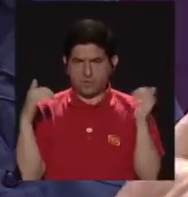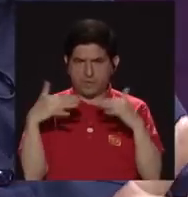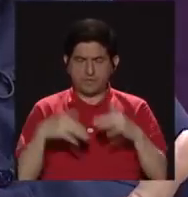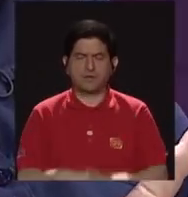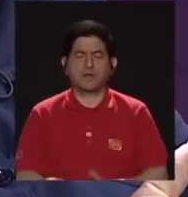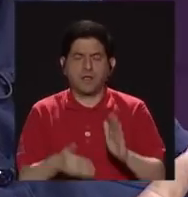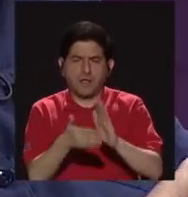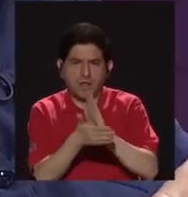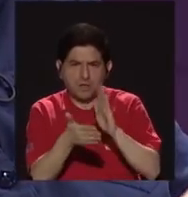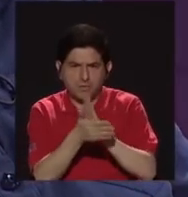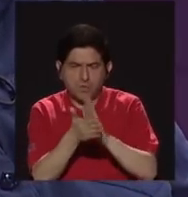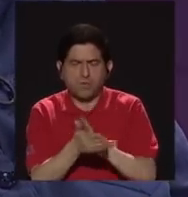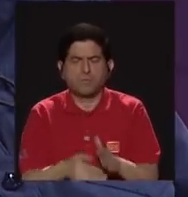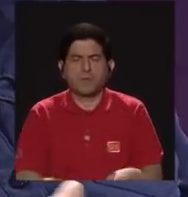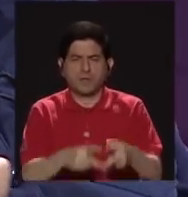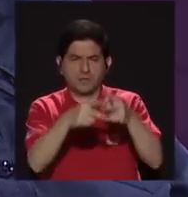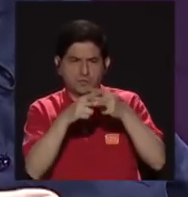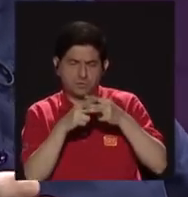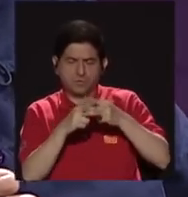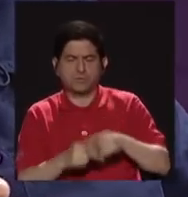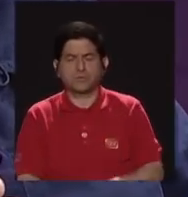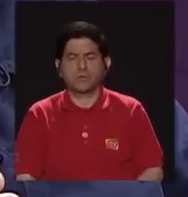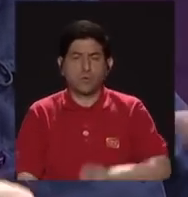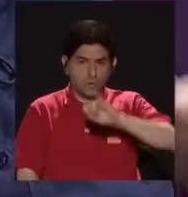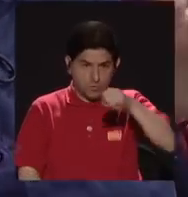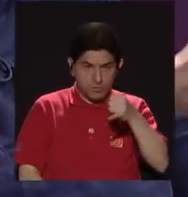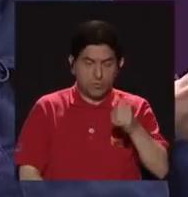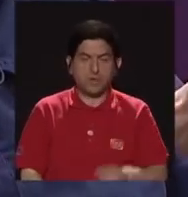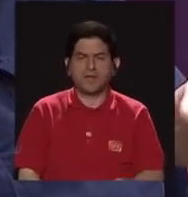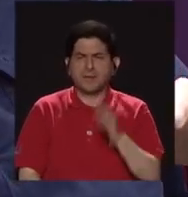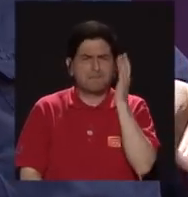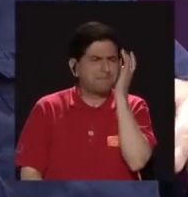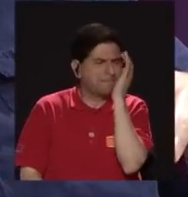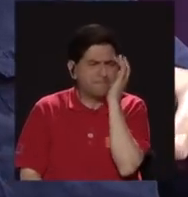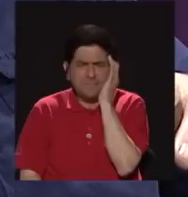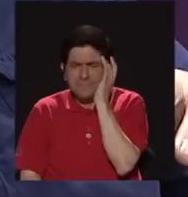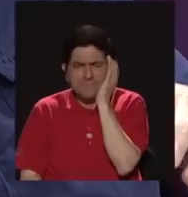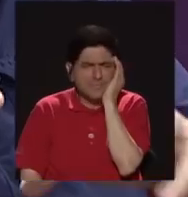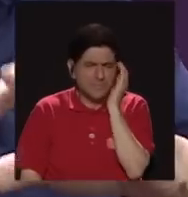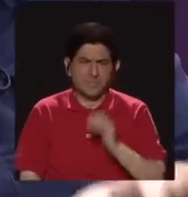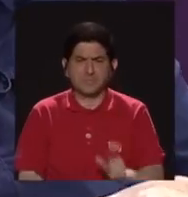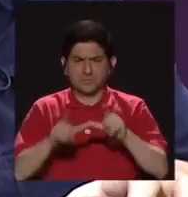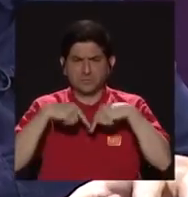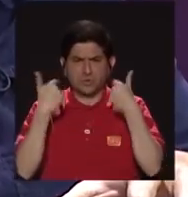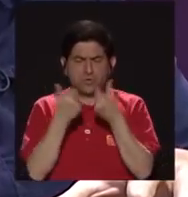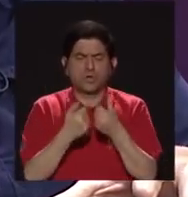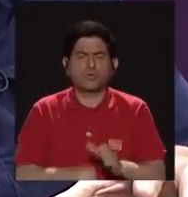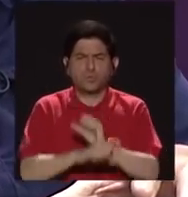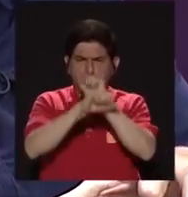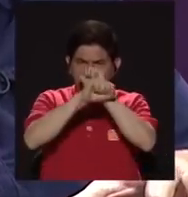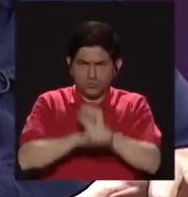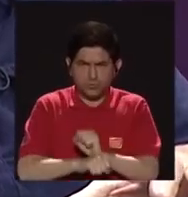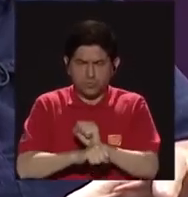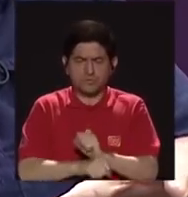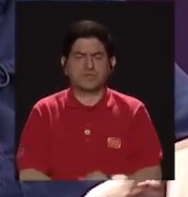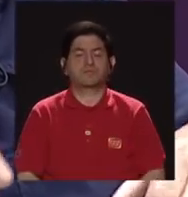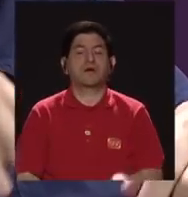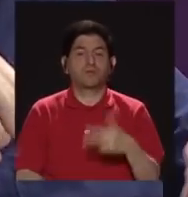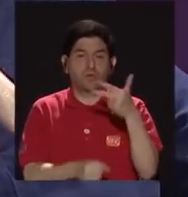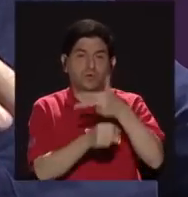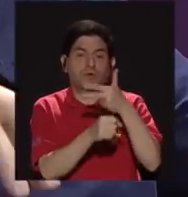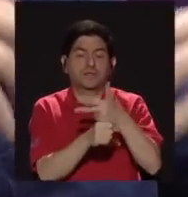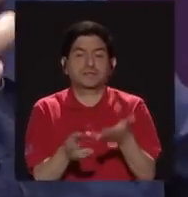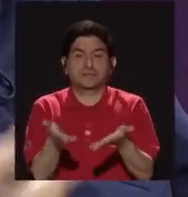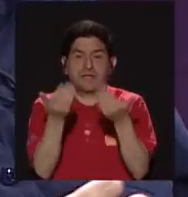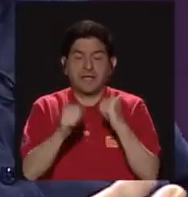en un texto que nos facilitó Yuli que la gran preocupación de los sectores más conservadores de Guatemala en